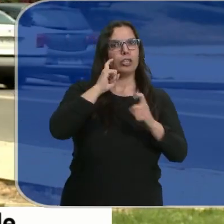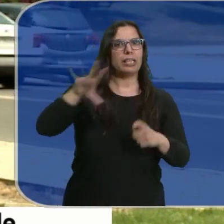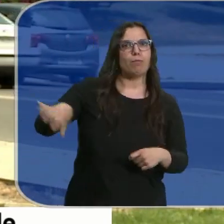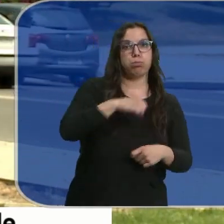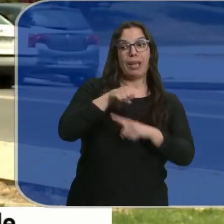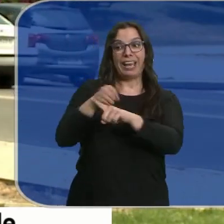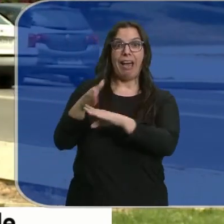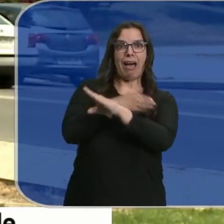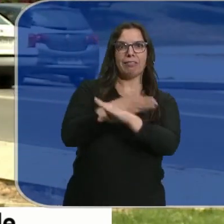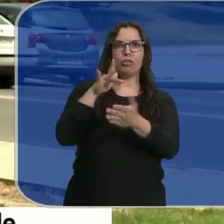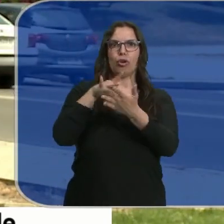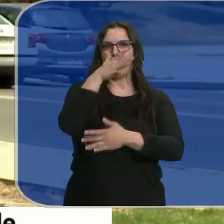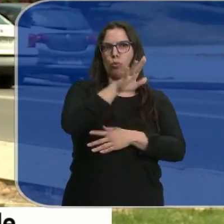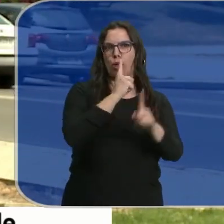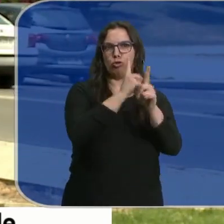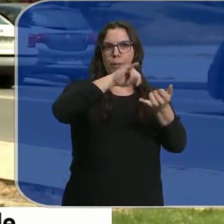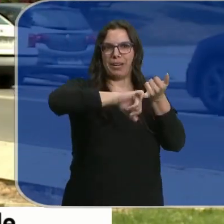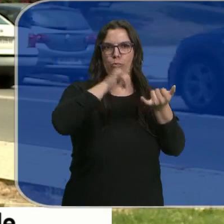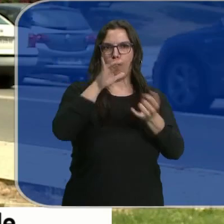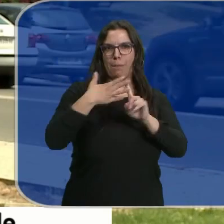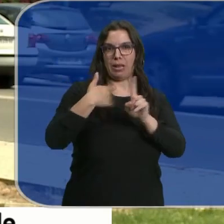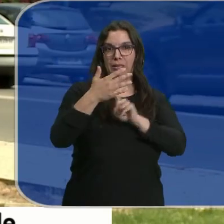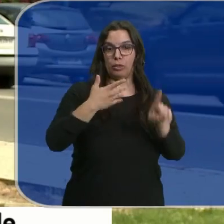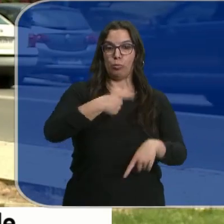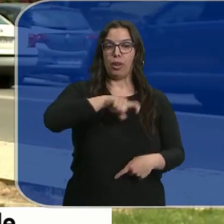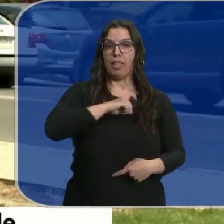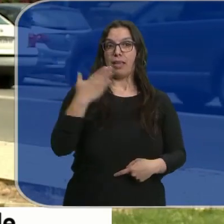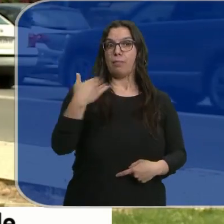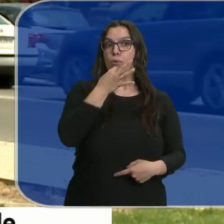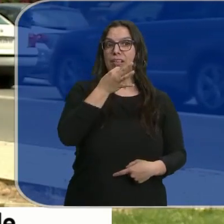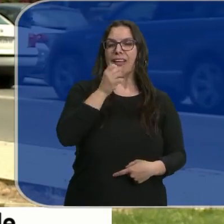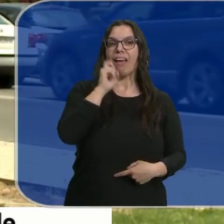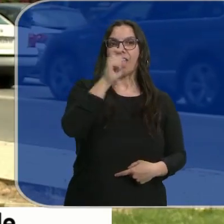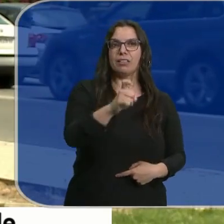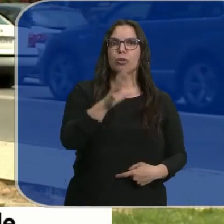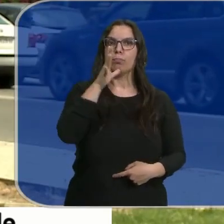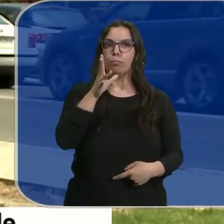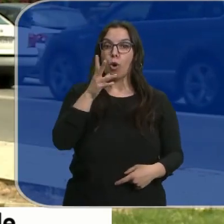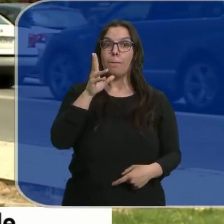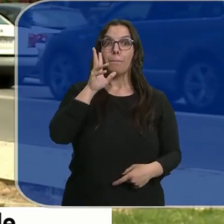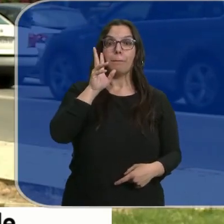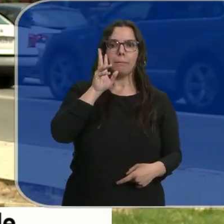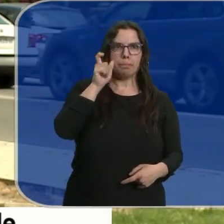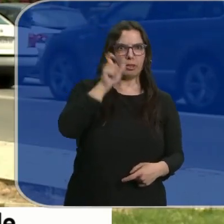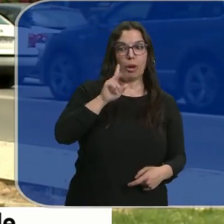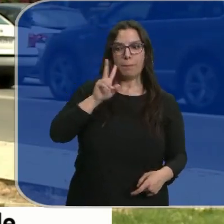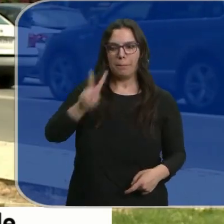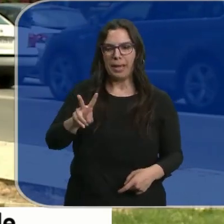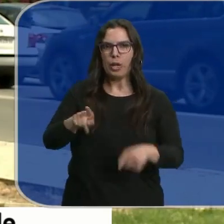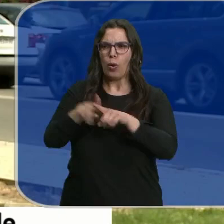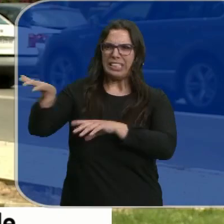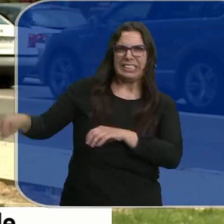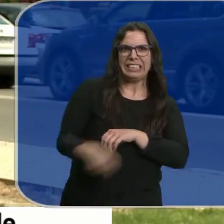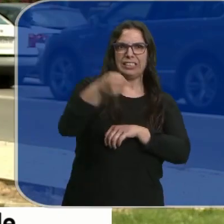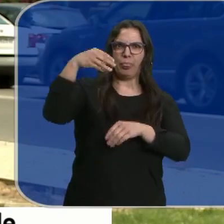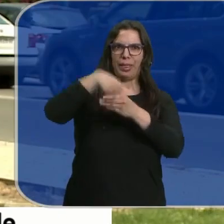denunciado a su marido por malos tratos. La policía recibió el aviso ayer por la tarde de una persona que decía haber visto cómo metían a la fuerza a una